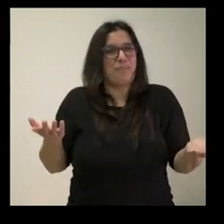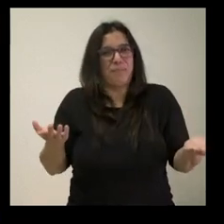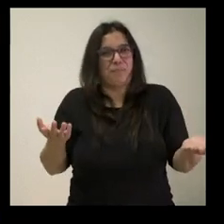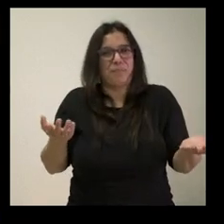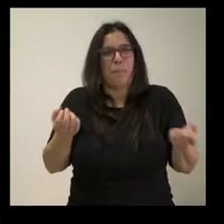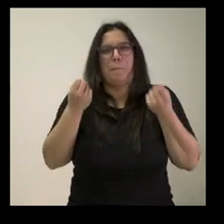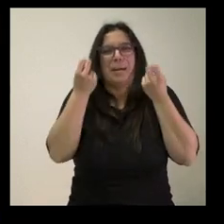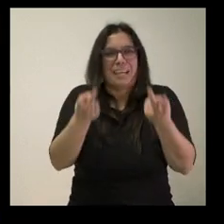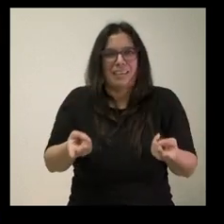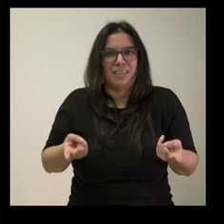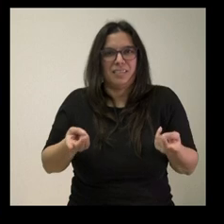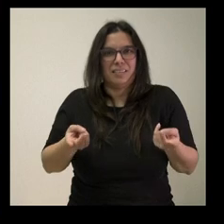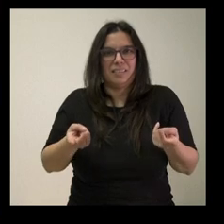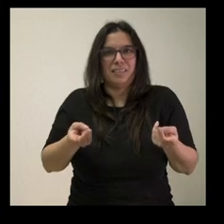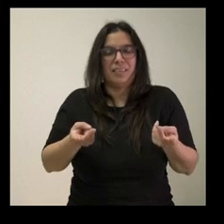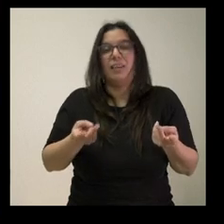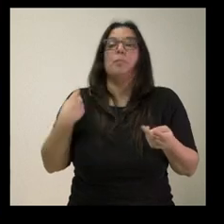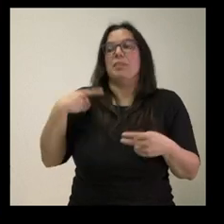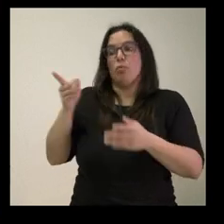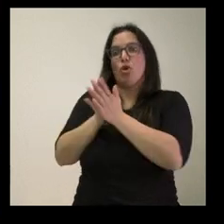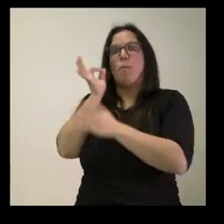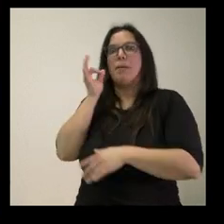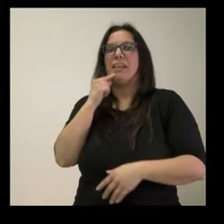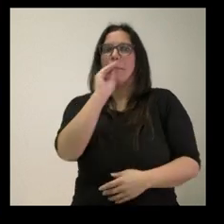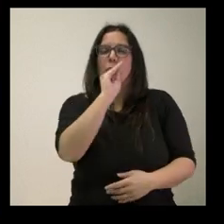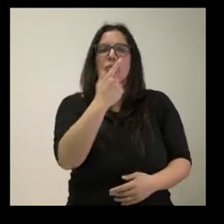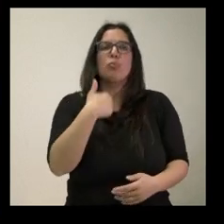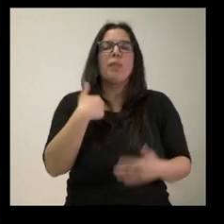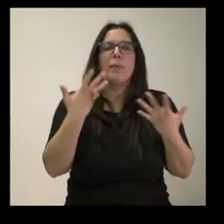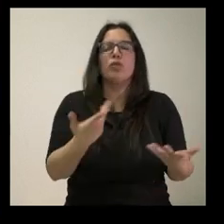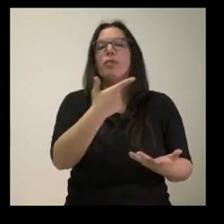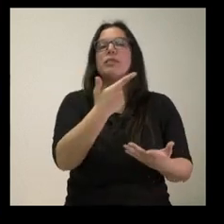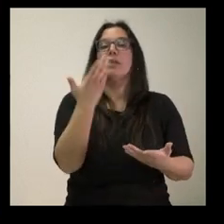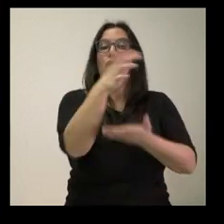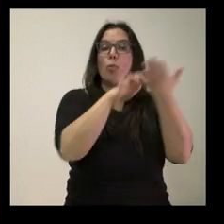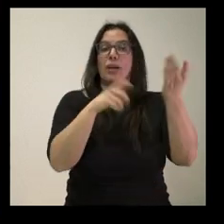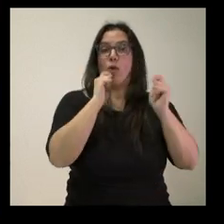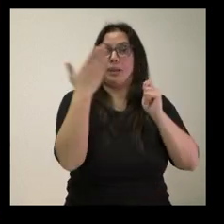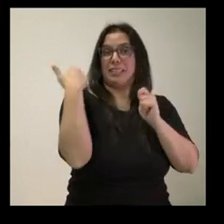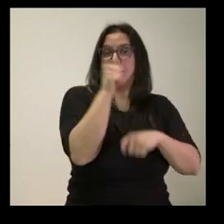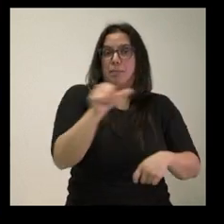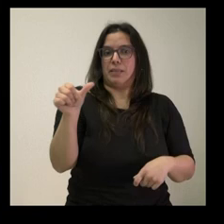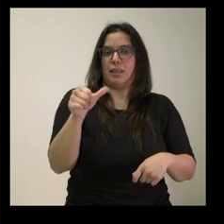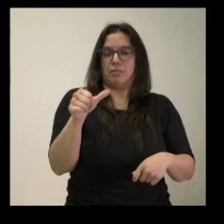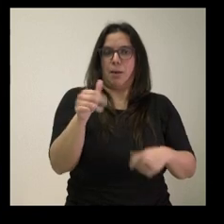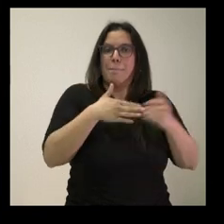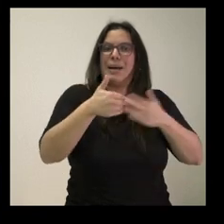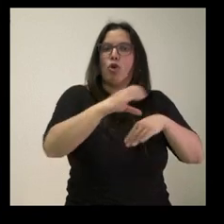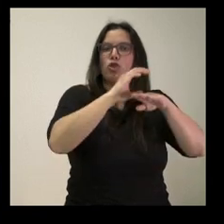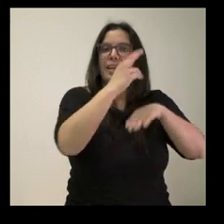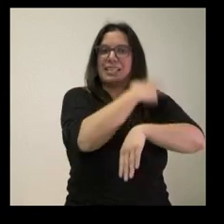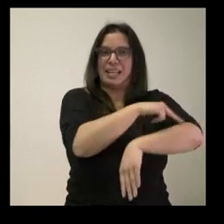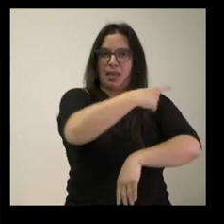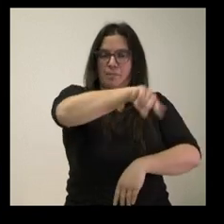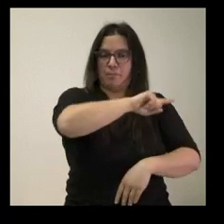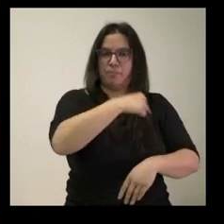Y díganos lo que le plantea la compañera, si están hablando en ese comunicado de prensa, que es de la Consejería de Sanidad, si están